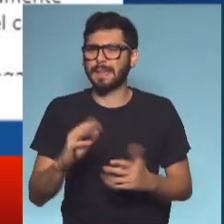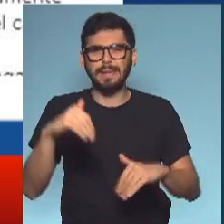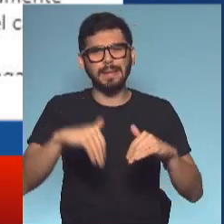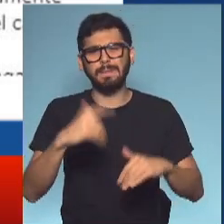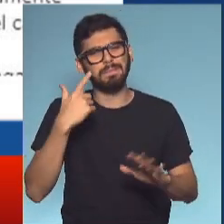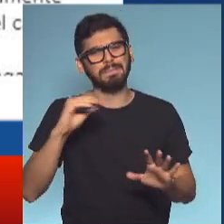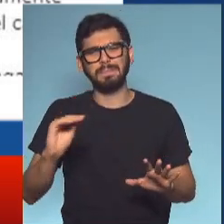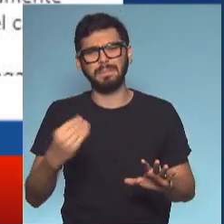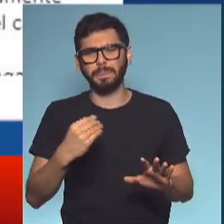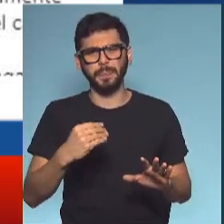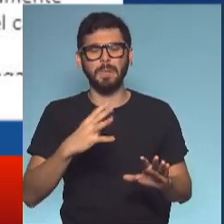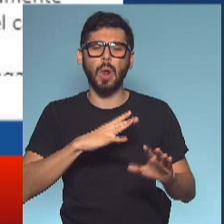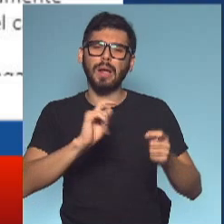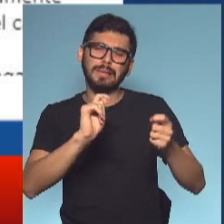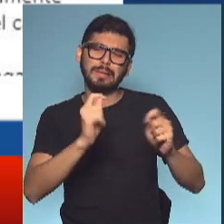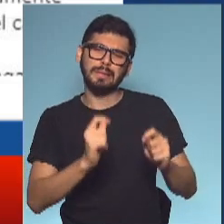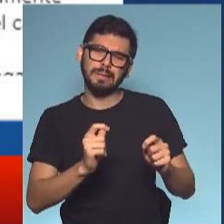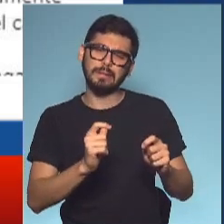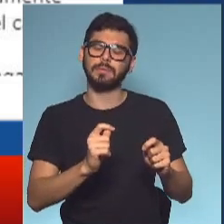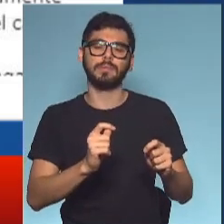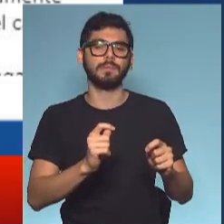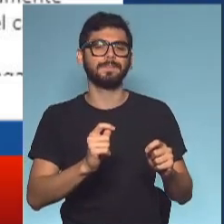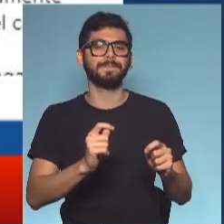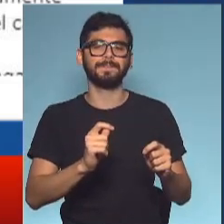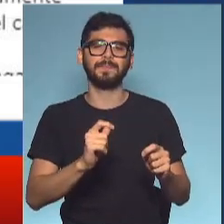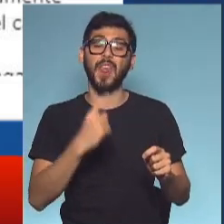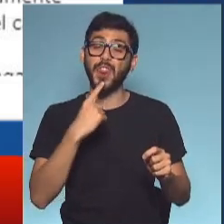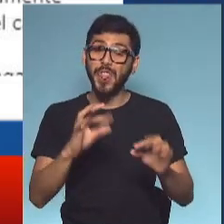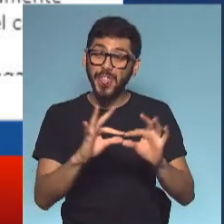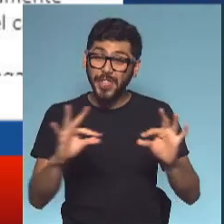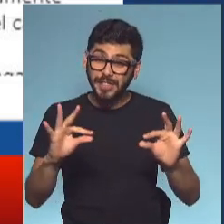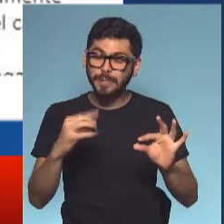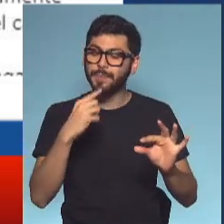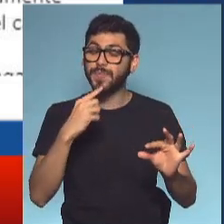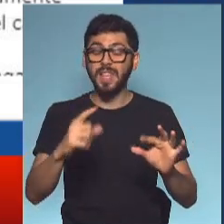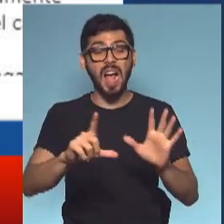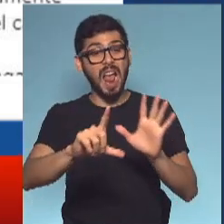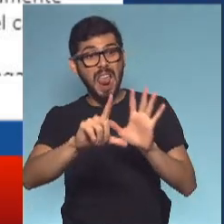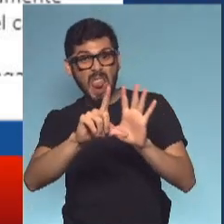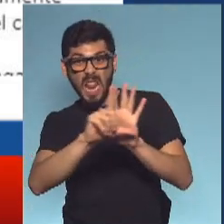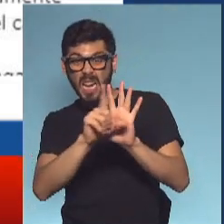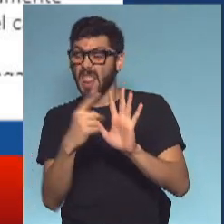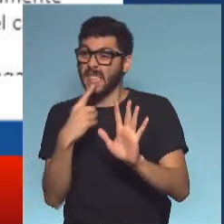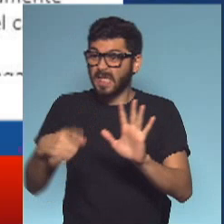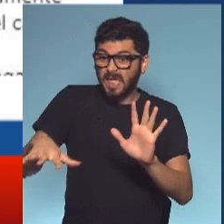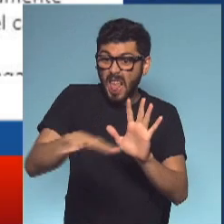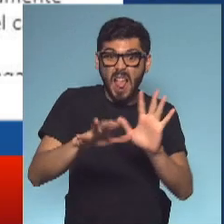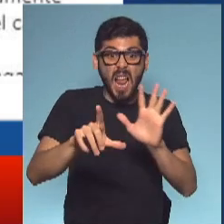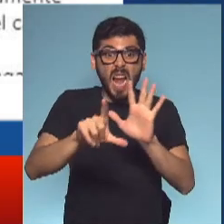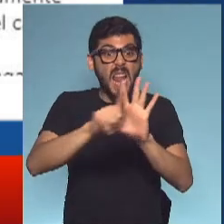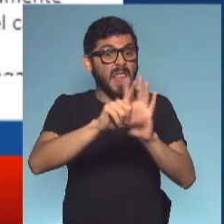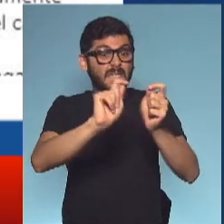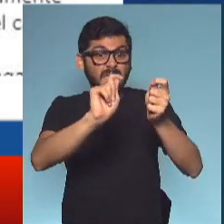votos suficientes. Y finalmente dice esta cuestión de que si van a modificar la ley en el medio del